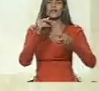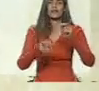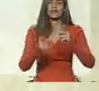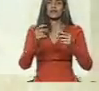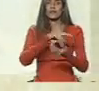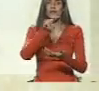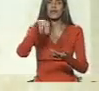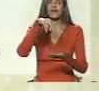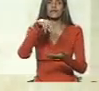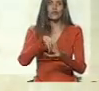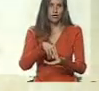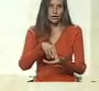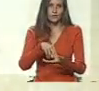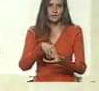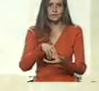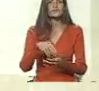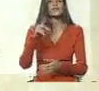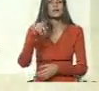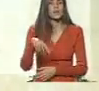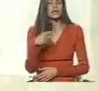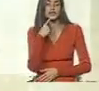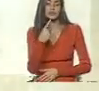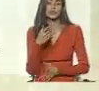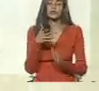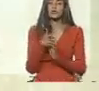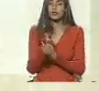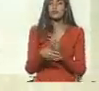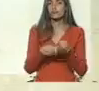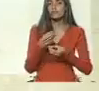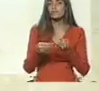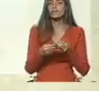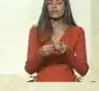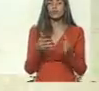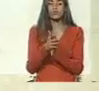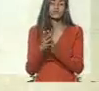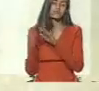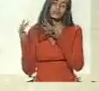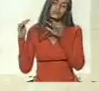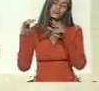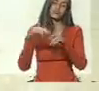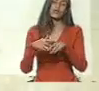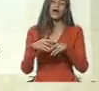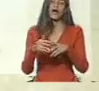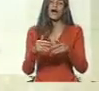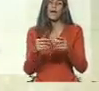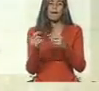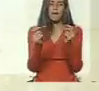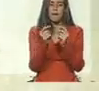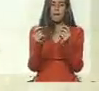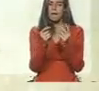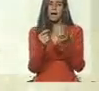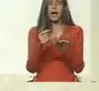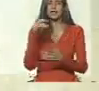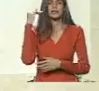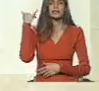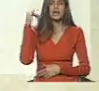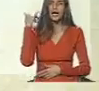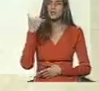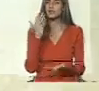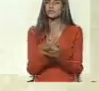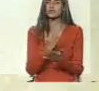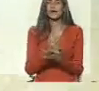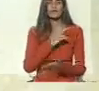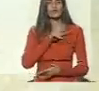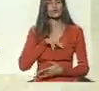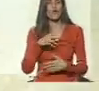nacional, Aristóbulo, inclusive hicimos la callapa allá en Yaracuy y siempre nos estamos